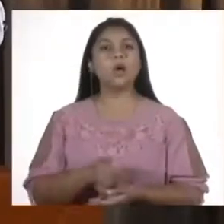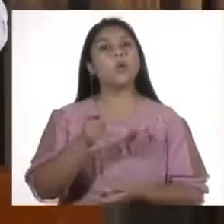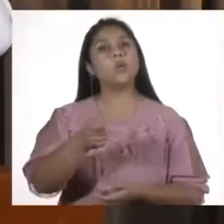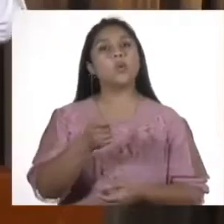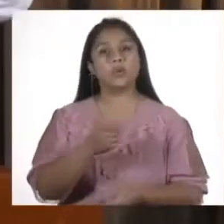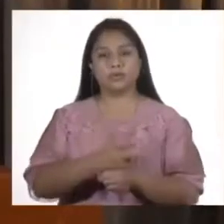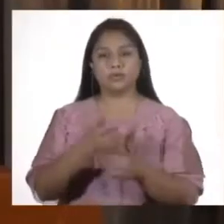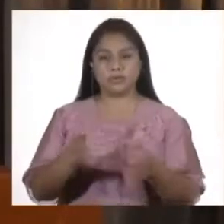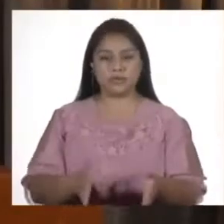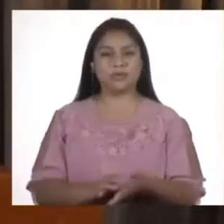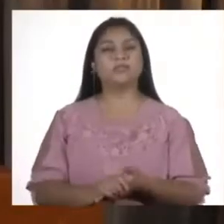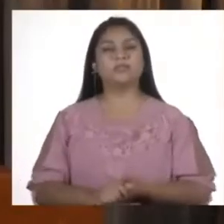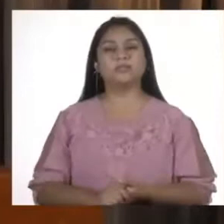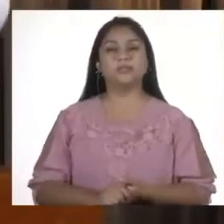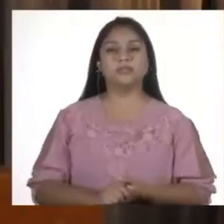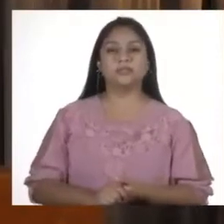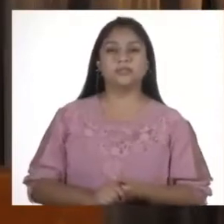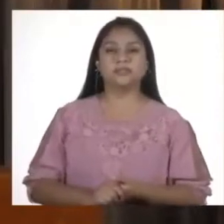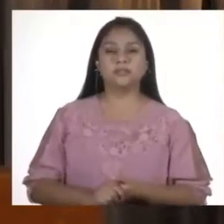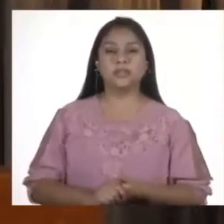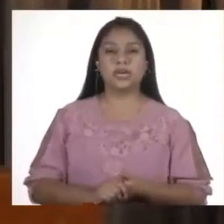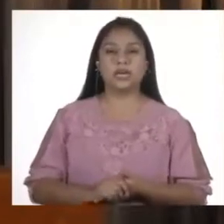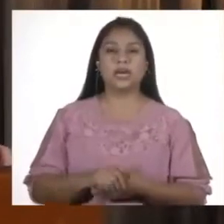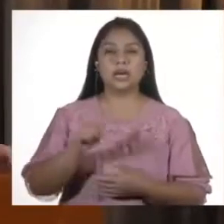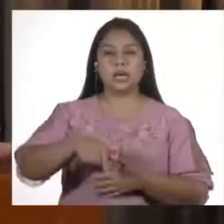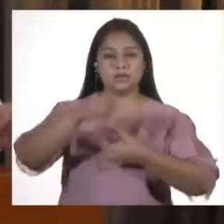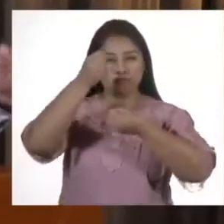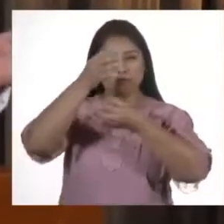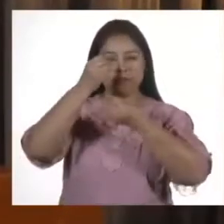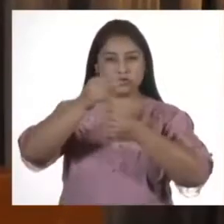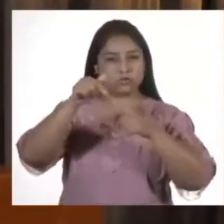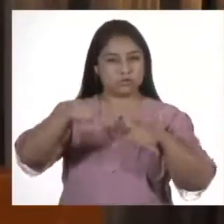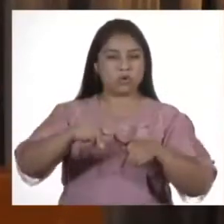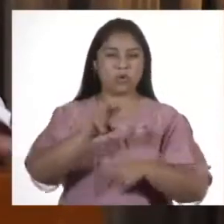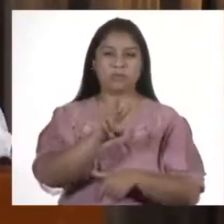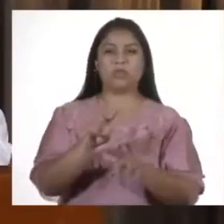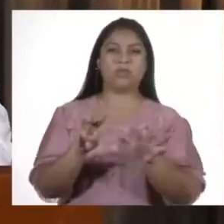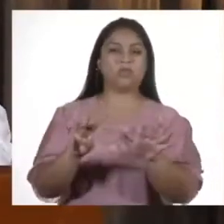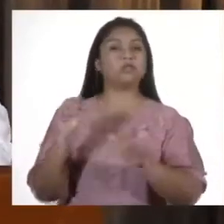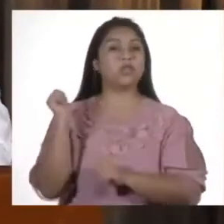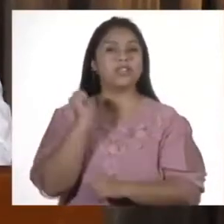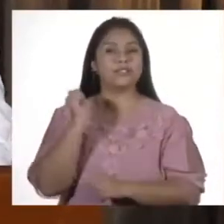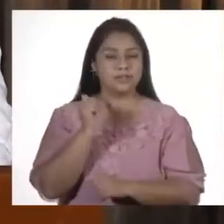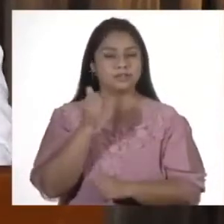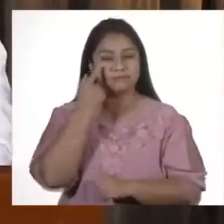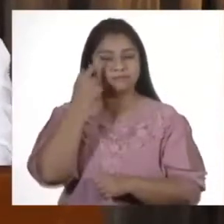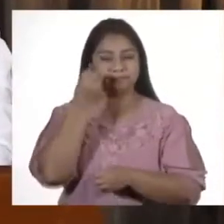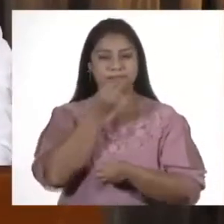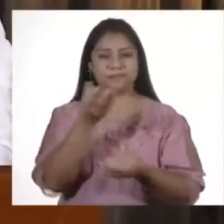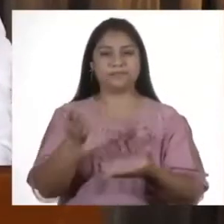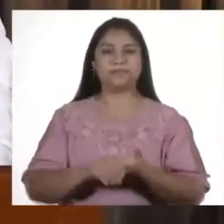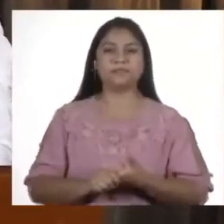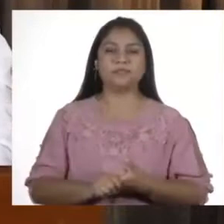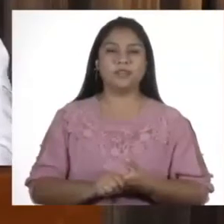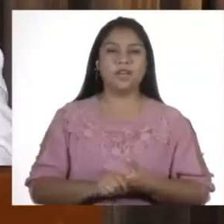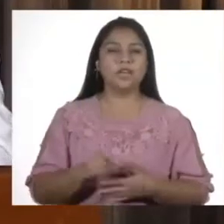Estimados conciudadanos, el estado de la enfermedad el 28 de abril es el siguiente.